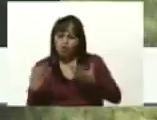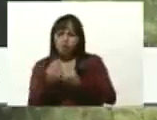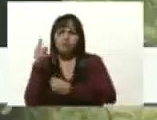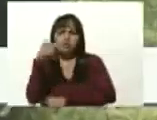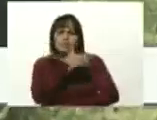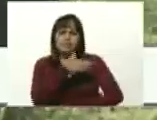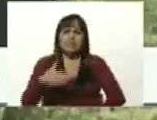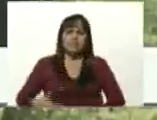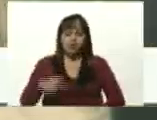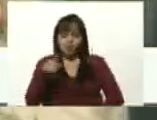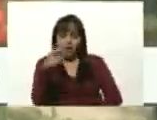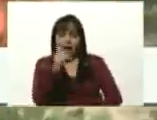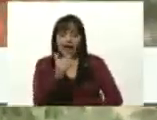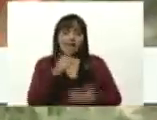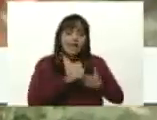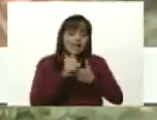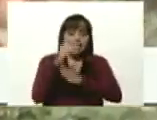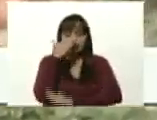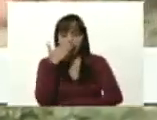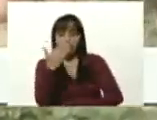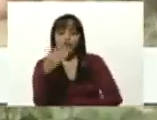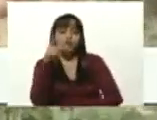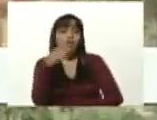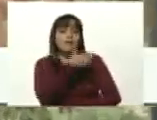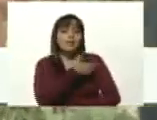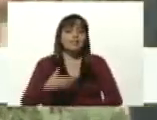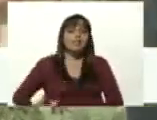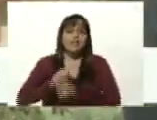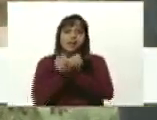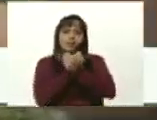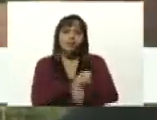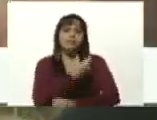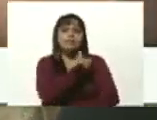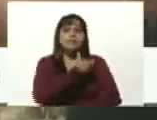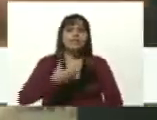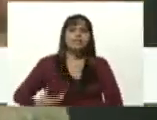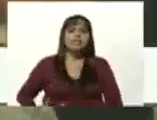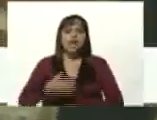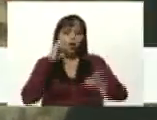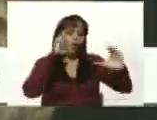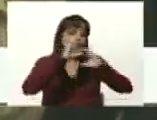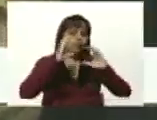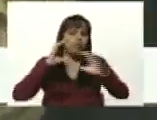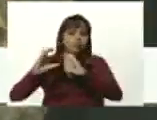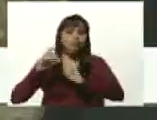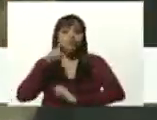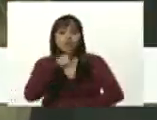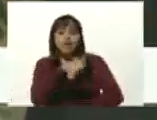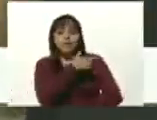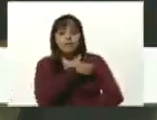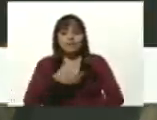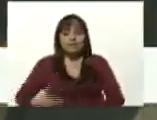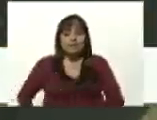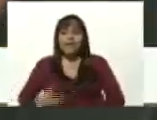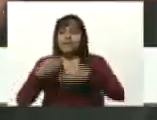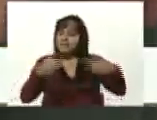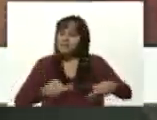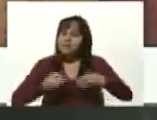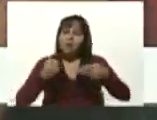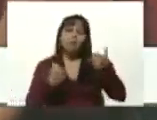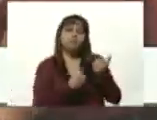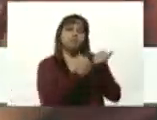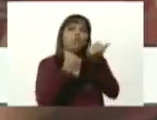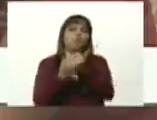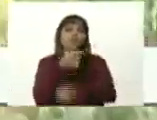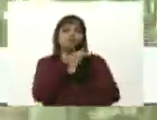Usted que está al frente. Usted que es el presidente del amor. El presidente de la comunicación. Usted que ha creído siempre en